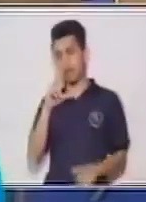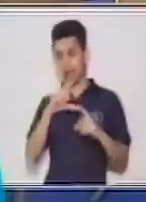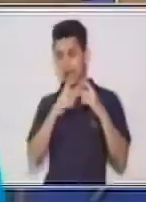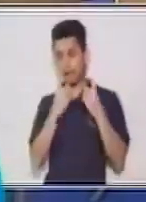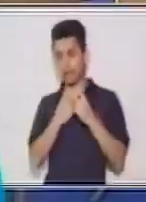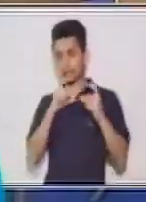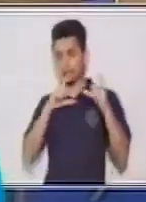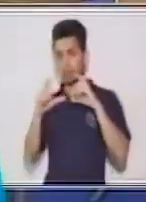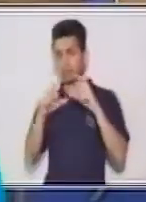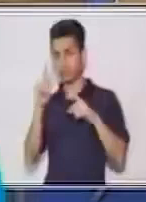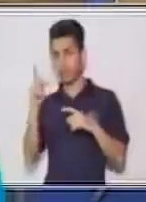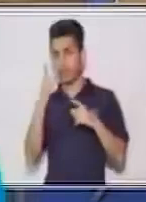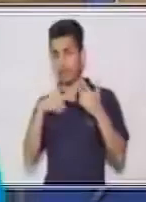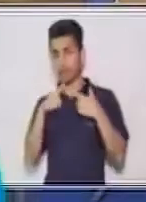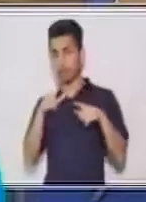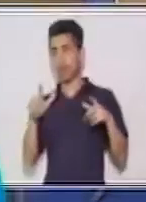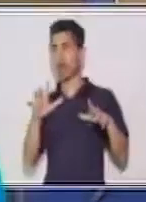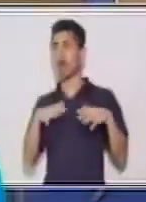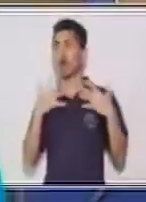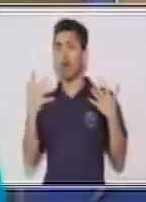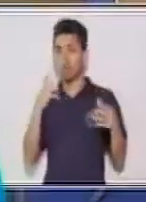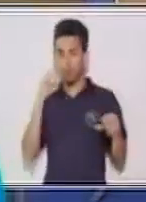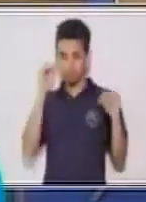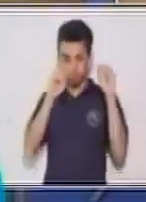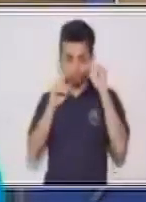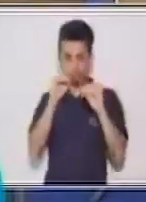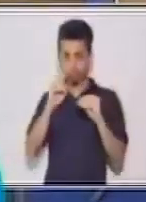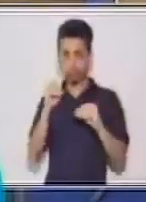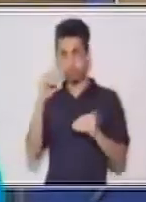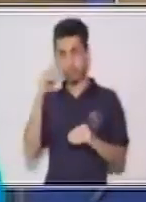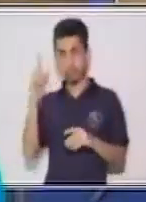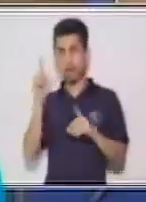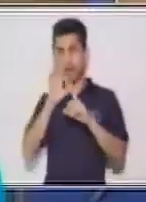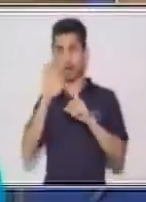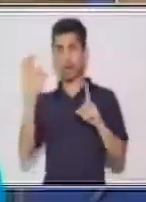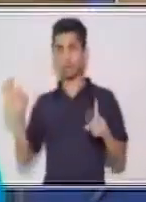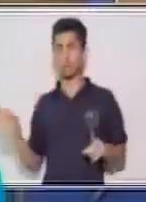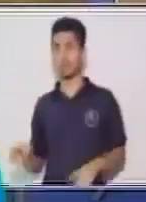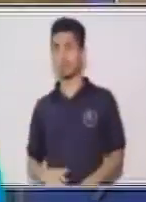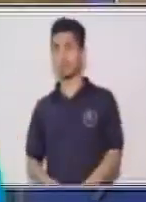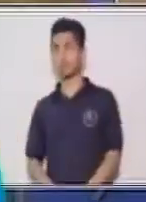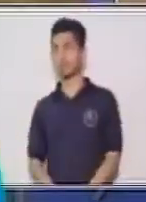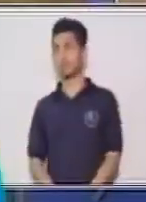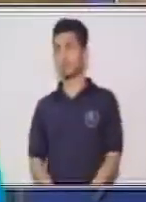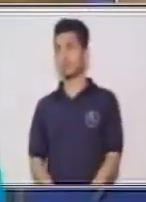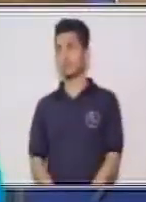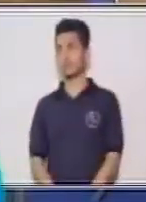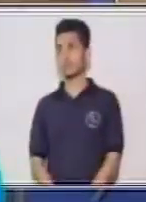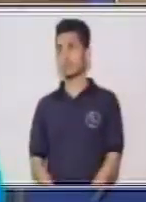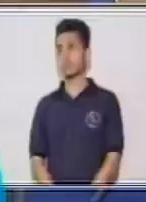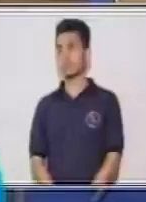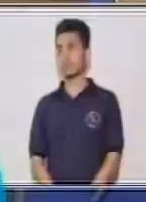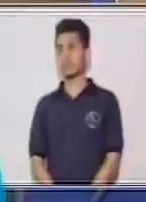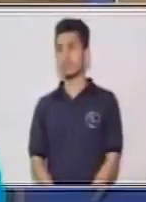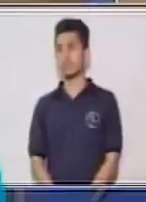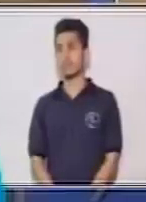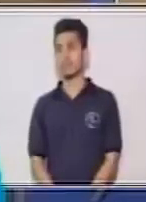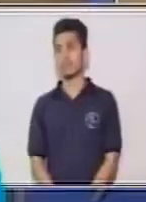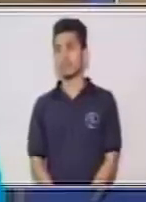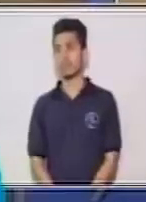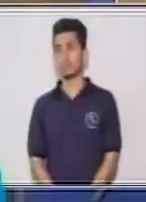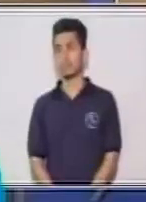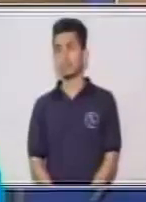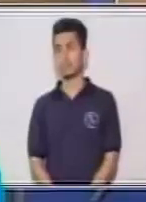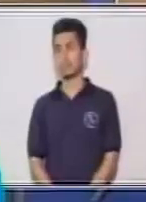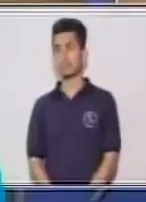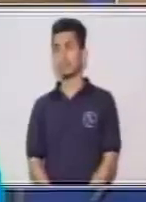que ver con este tema. Y que a veces enlazaba bastante con el tema de la oración. Entonces, aquí tenemos ya, y los